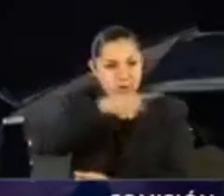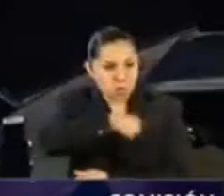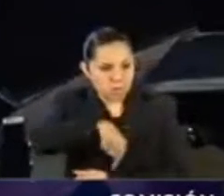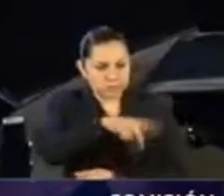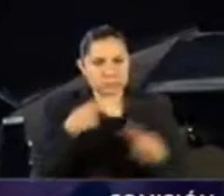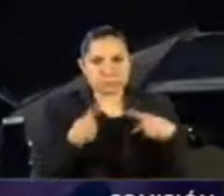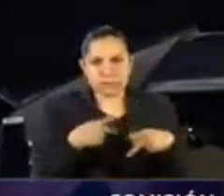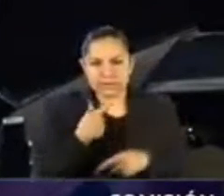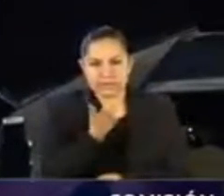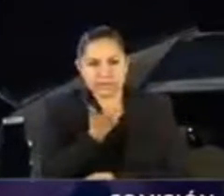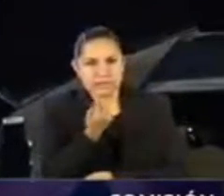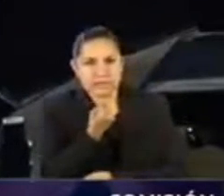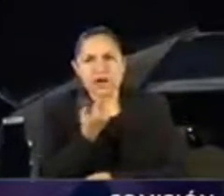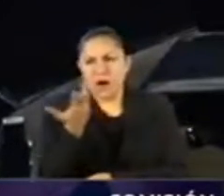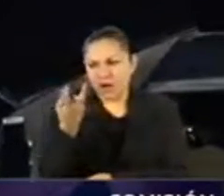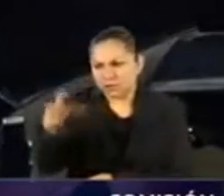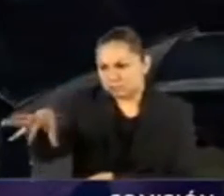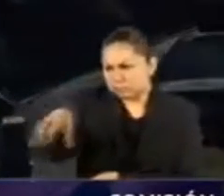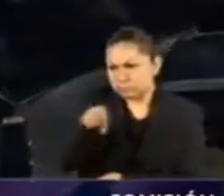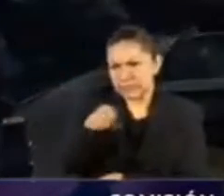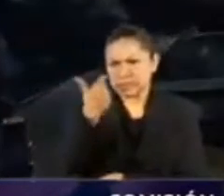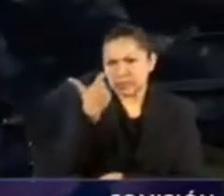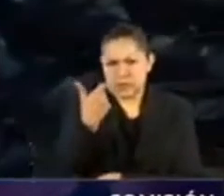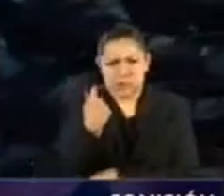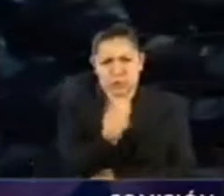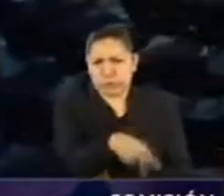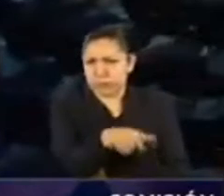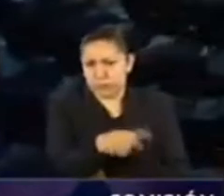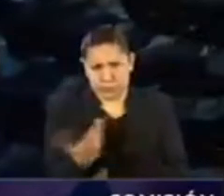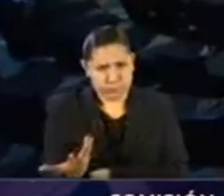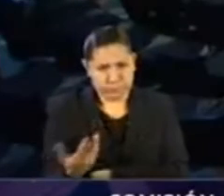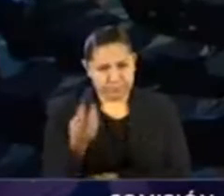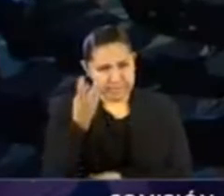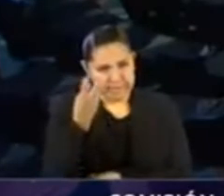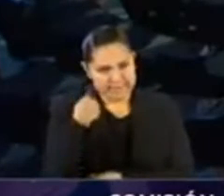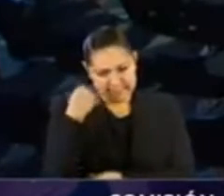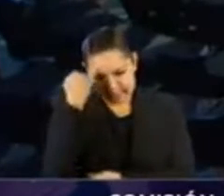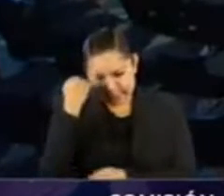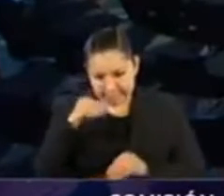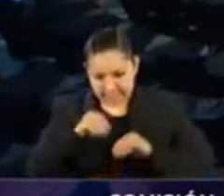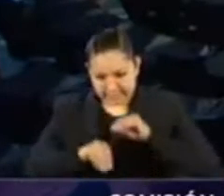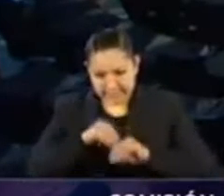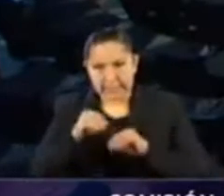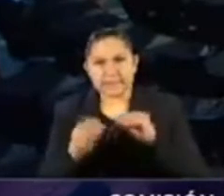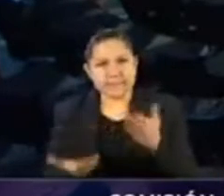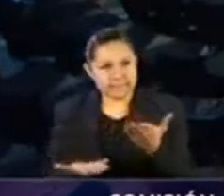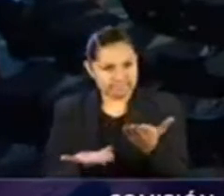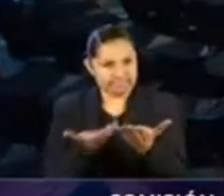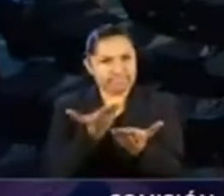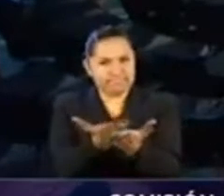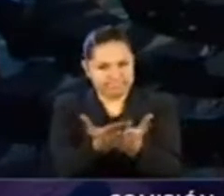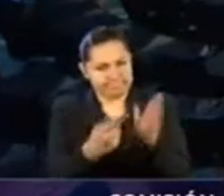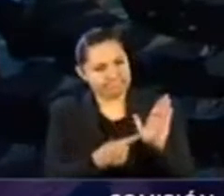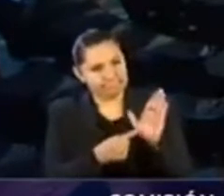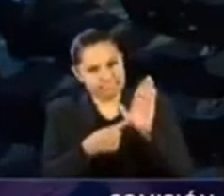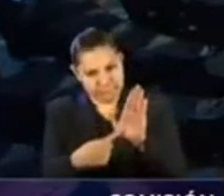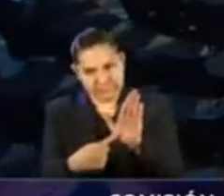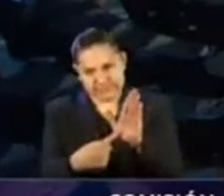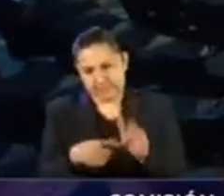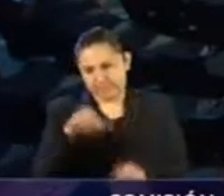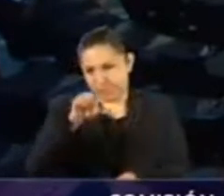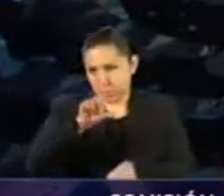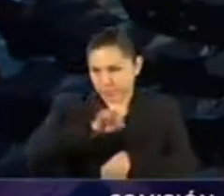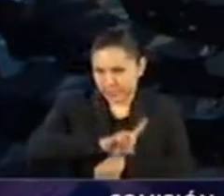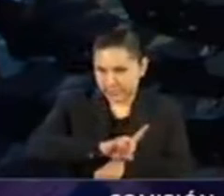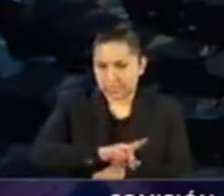que son suyos. De eso se trata esta iniciativa que estamos presentando el día de hoy.